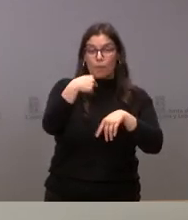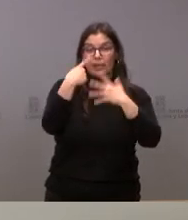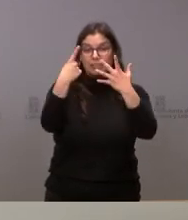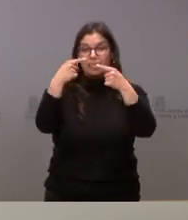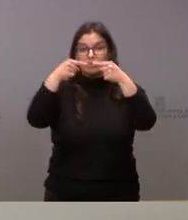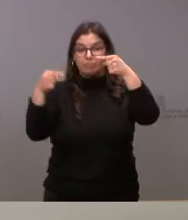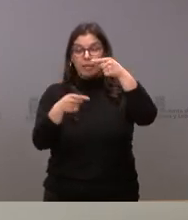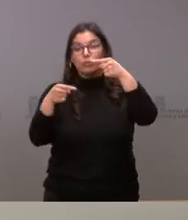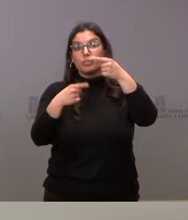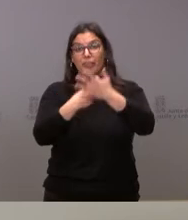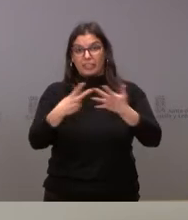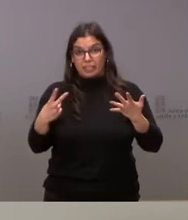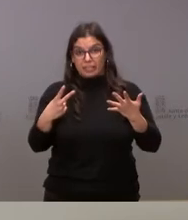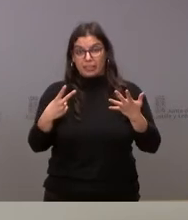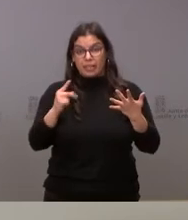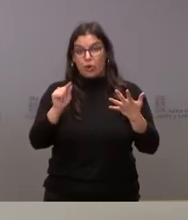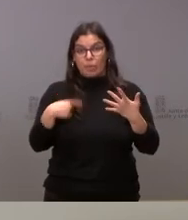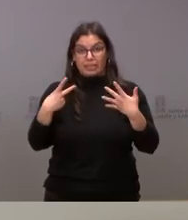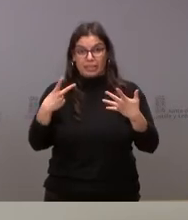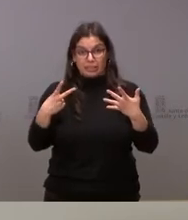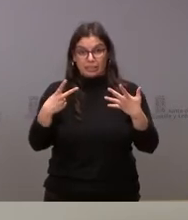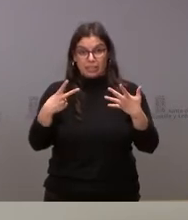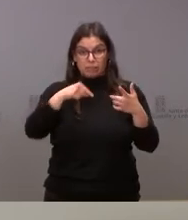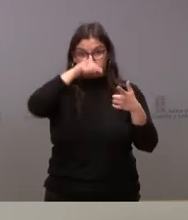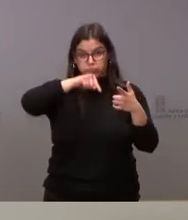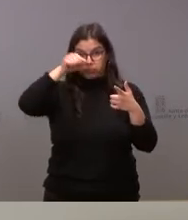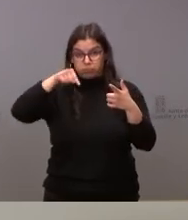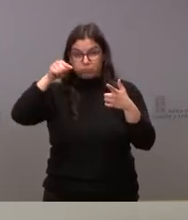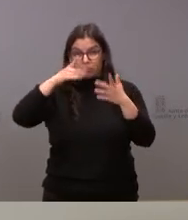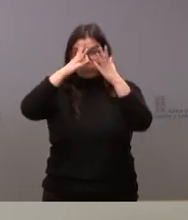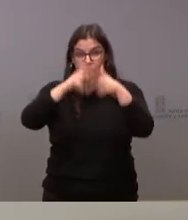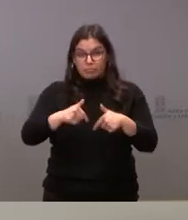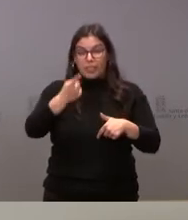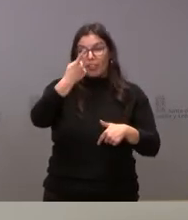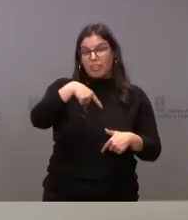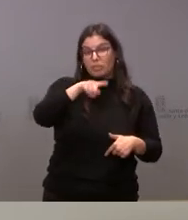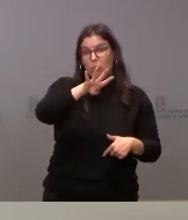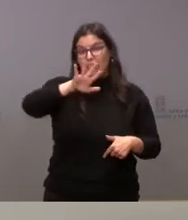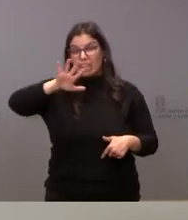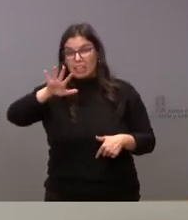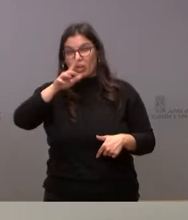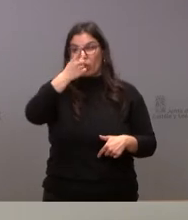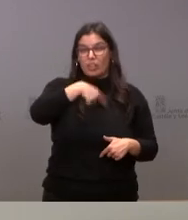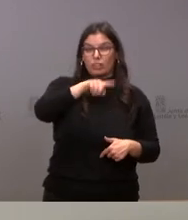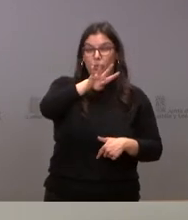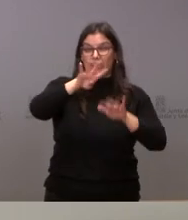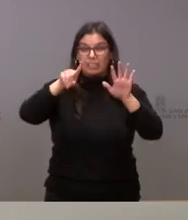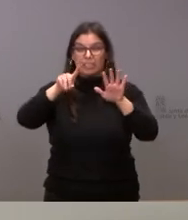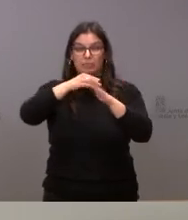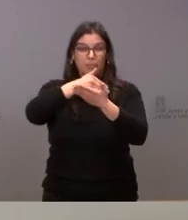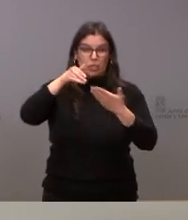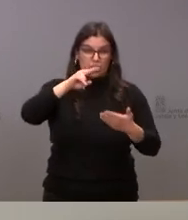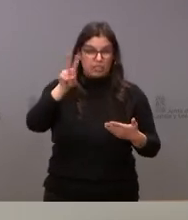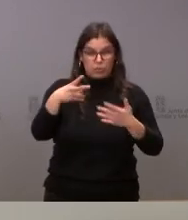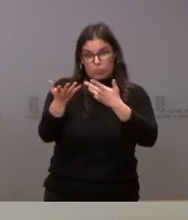,7, estamos hablando del orden de 145, 146 millones de euros de saldo comercial. Como pueden ustedes ver,